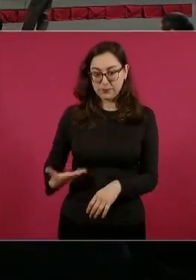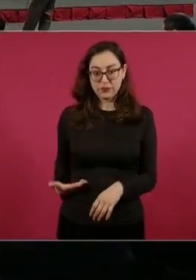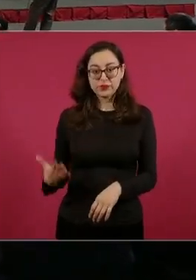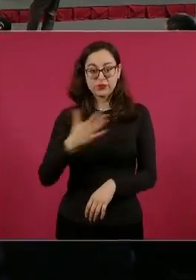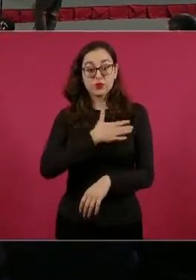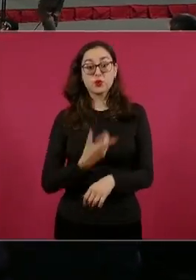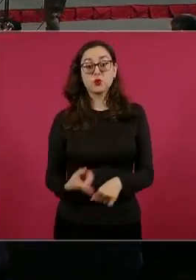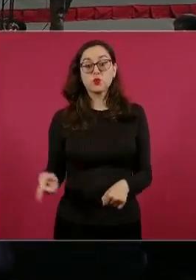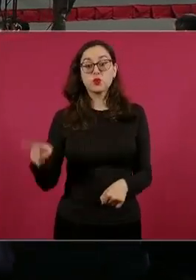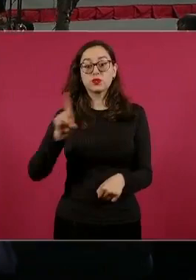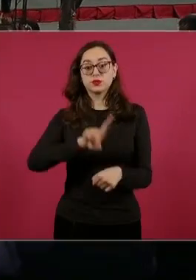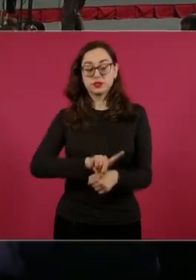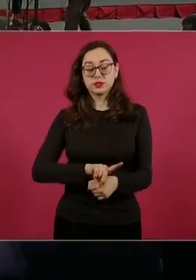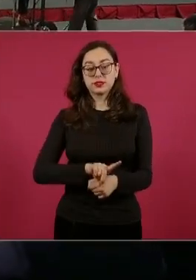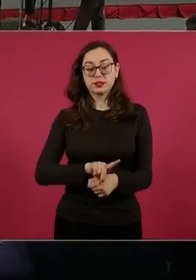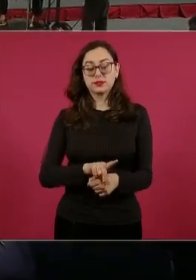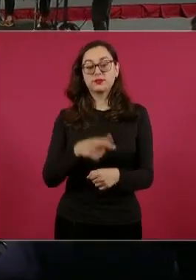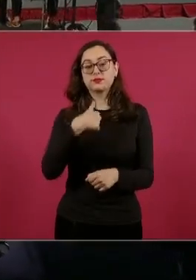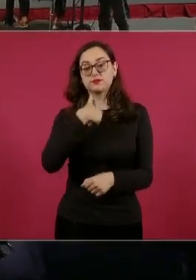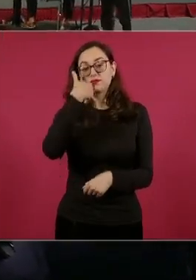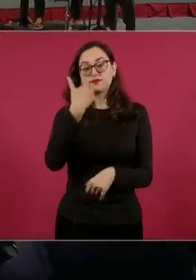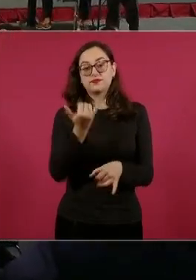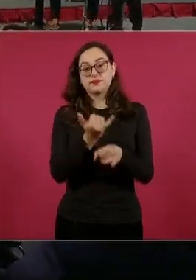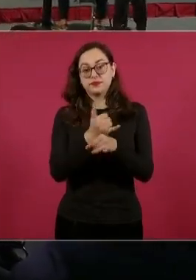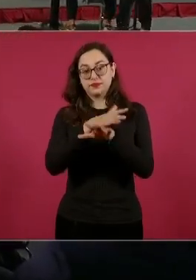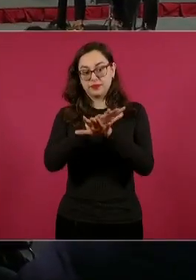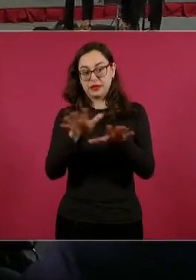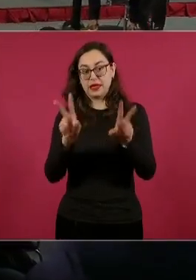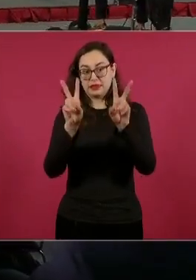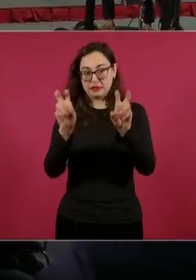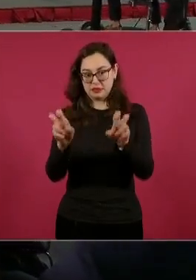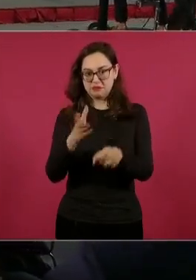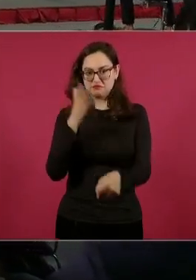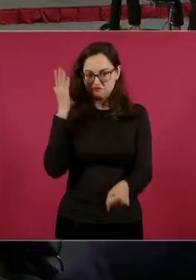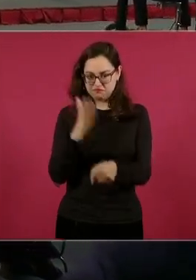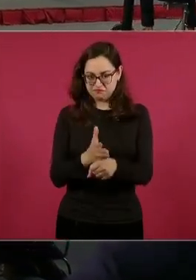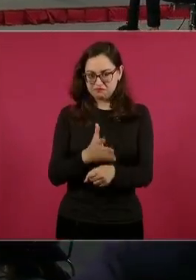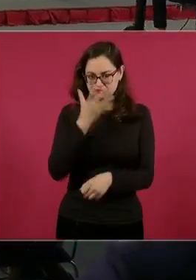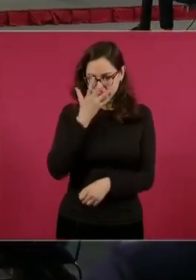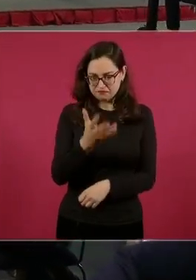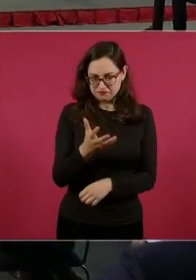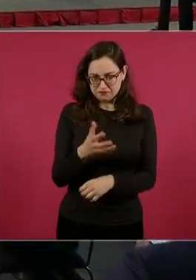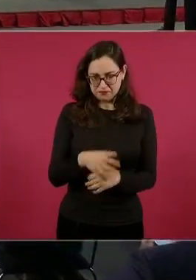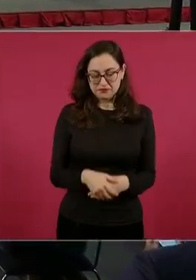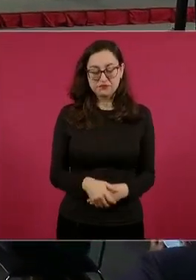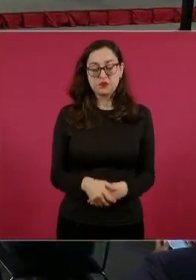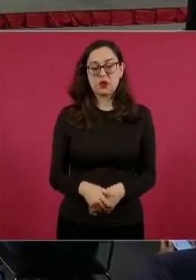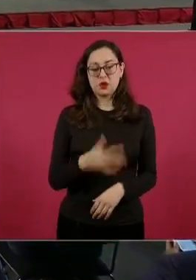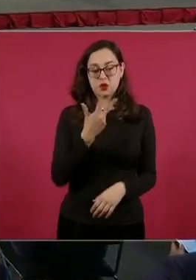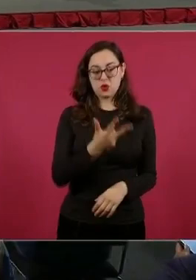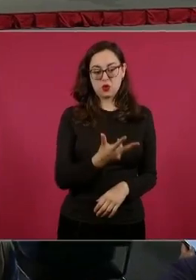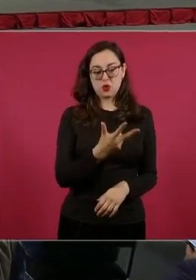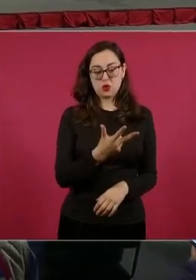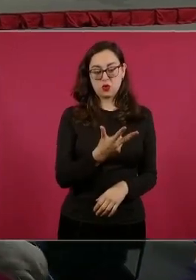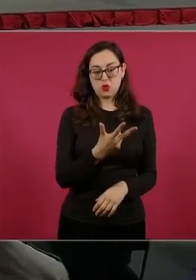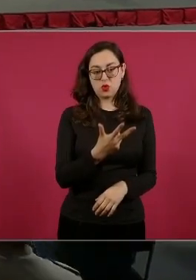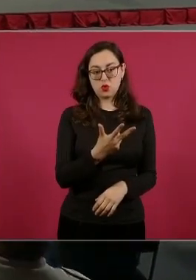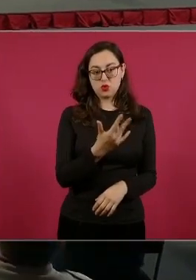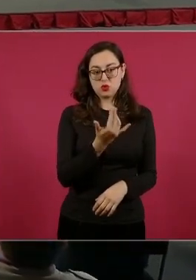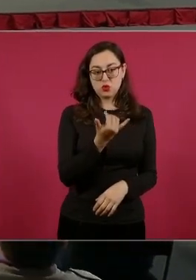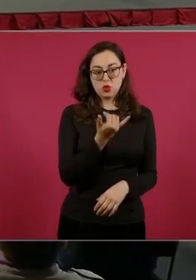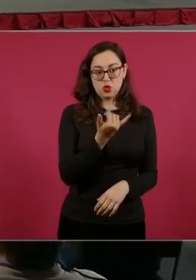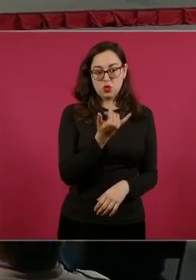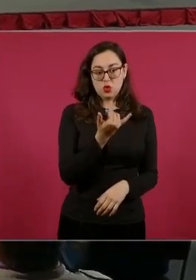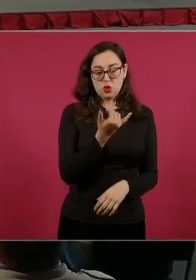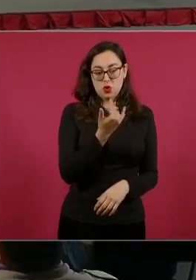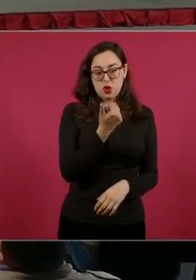Muy buenos días. Voy a permitir informar del avance de cero impunidad del 8 al 22 de